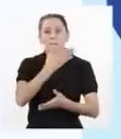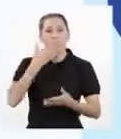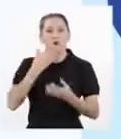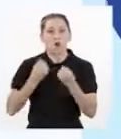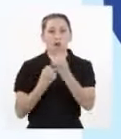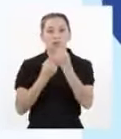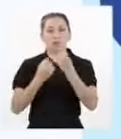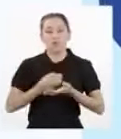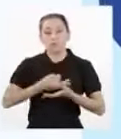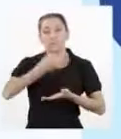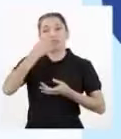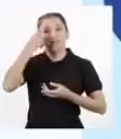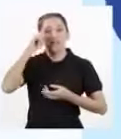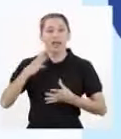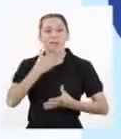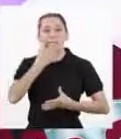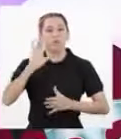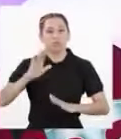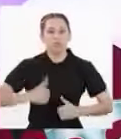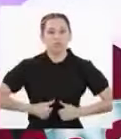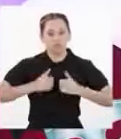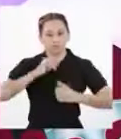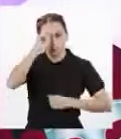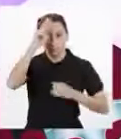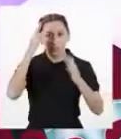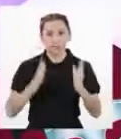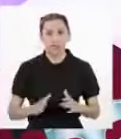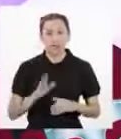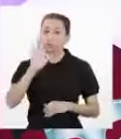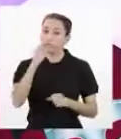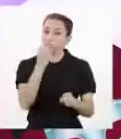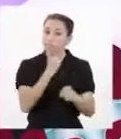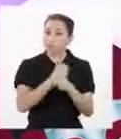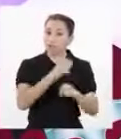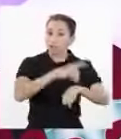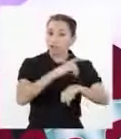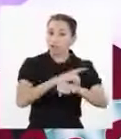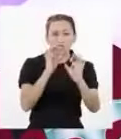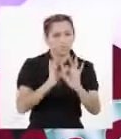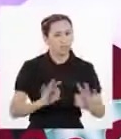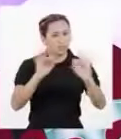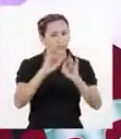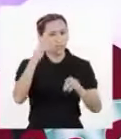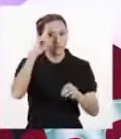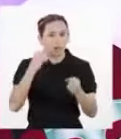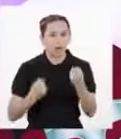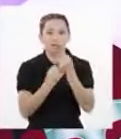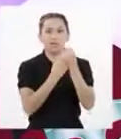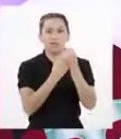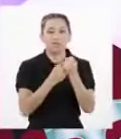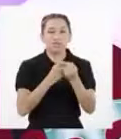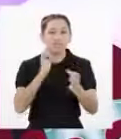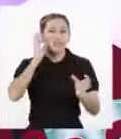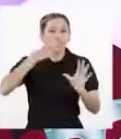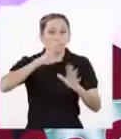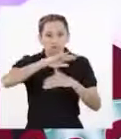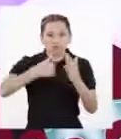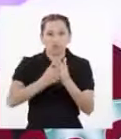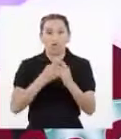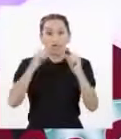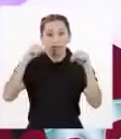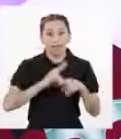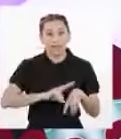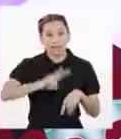mejorar la calidad de vida de los peruanos El trabajo del Dr. Heiner es vital para el conocimiento de la riqueza de la población peruana